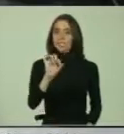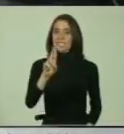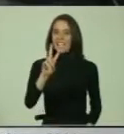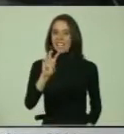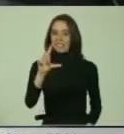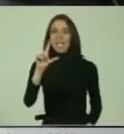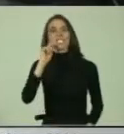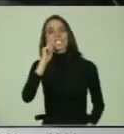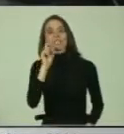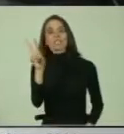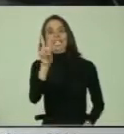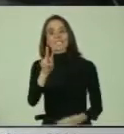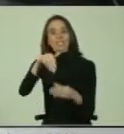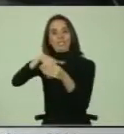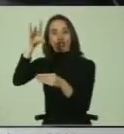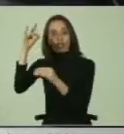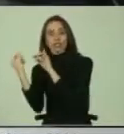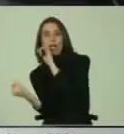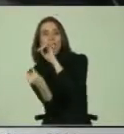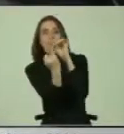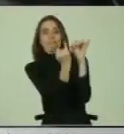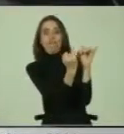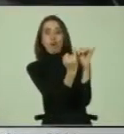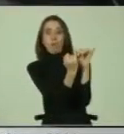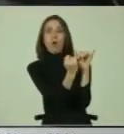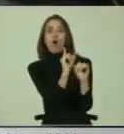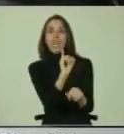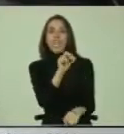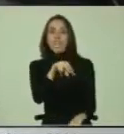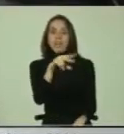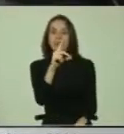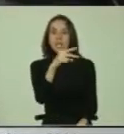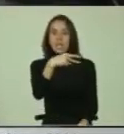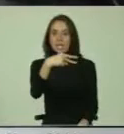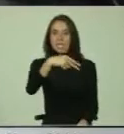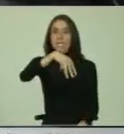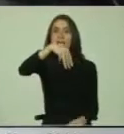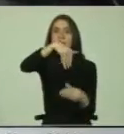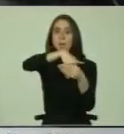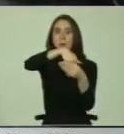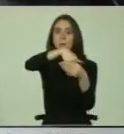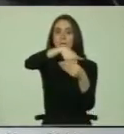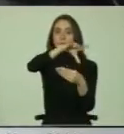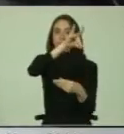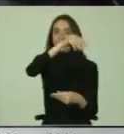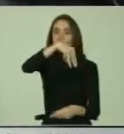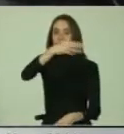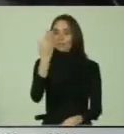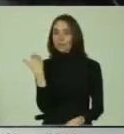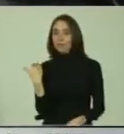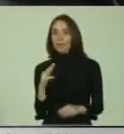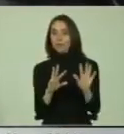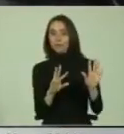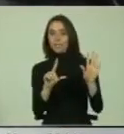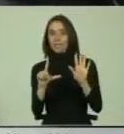por el Servicio Electoral al INDH, en las elecciones municipales pasadas, 97